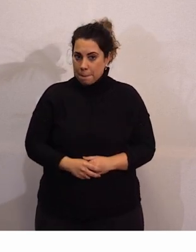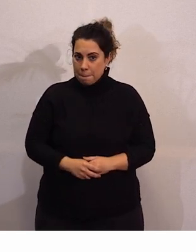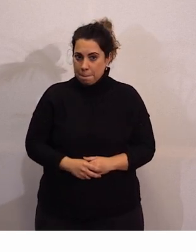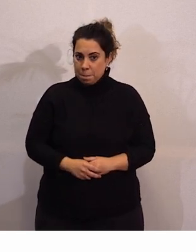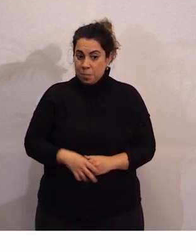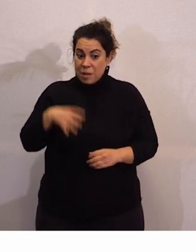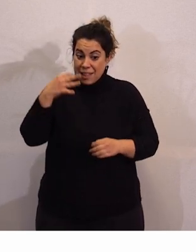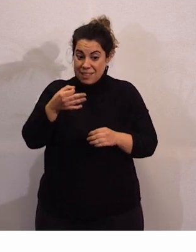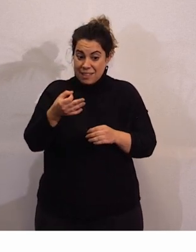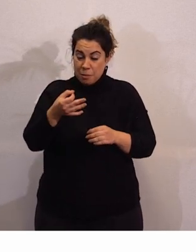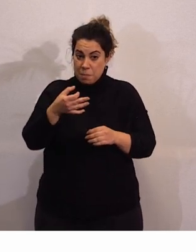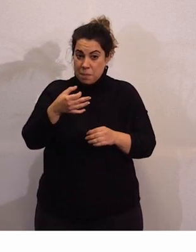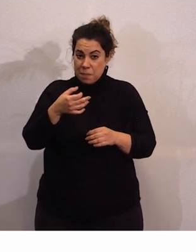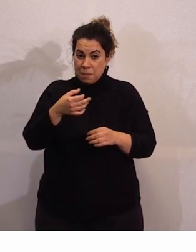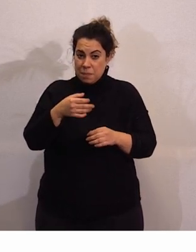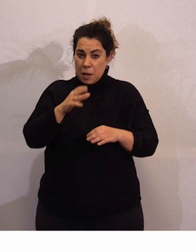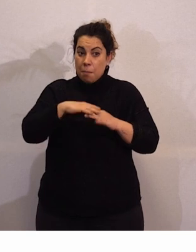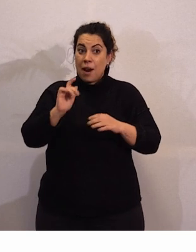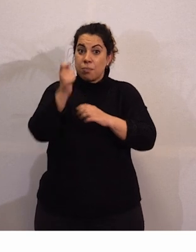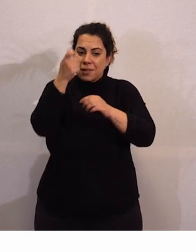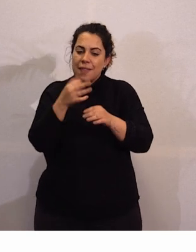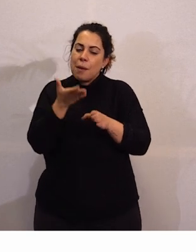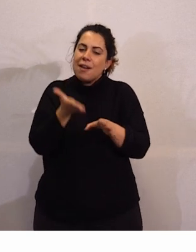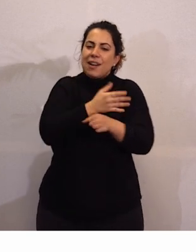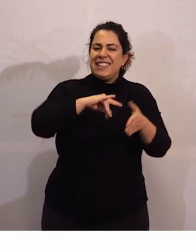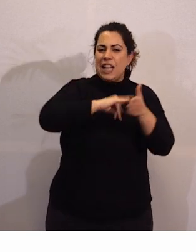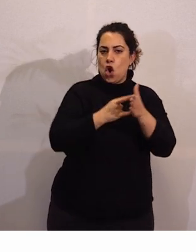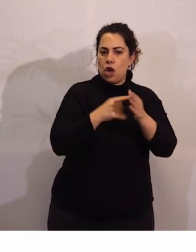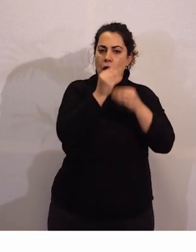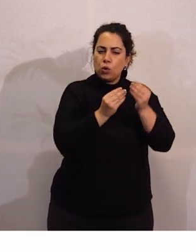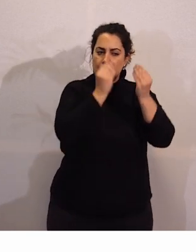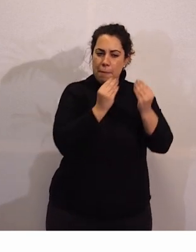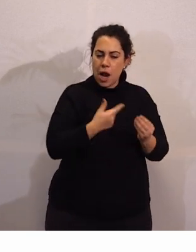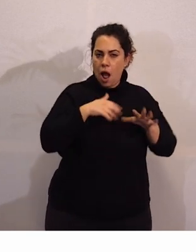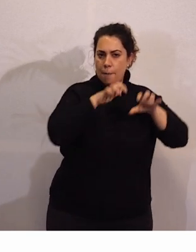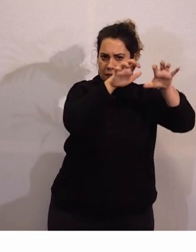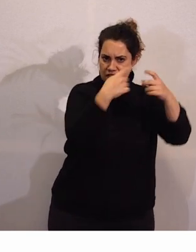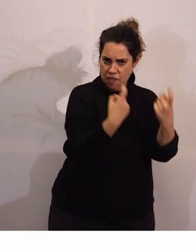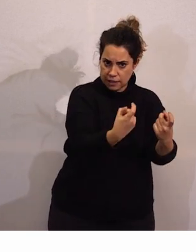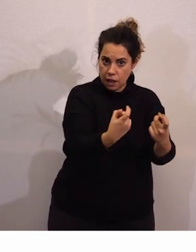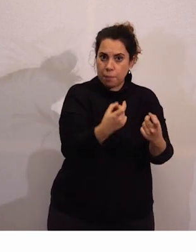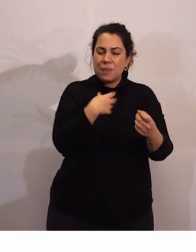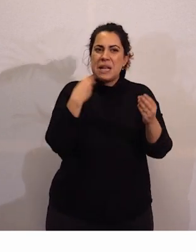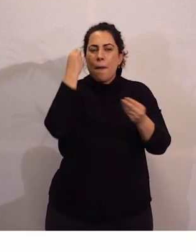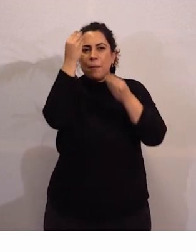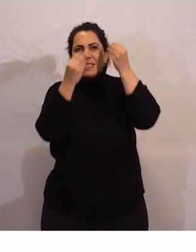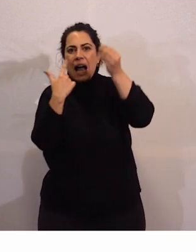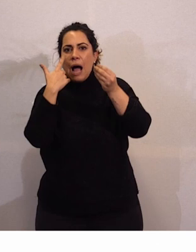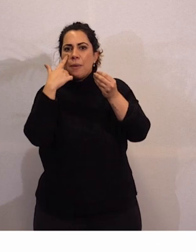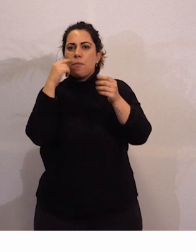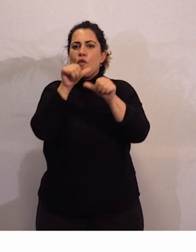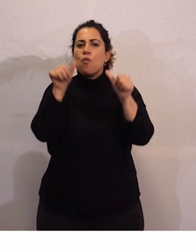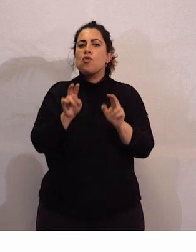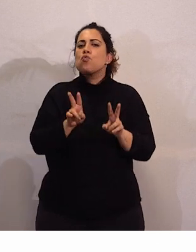aprender a utilizar bien las nuevas tecnologías y pensar en nuevas